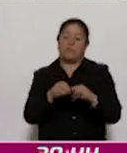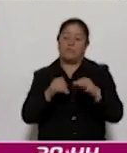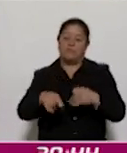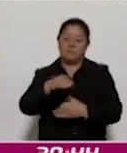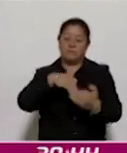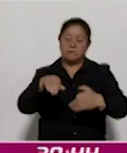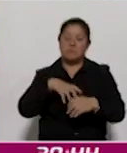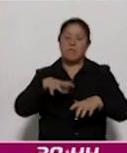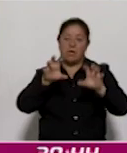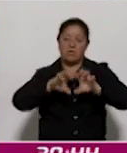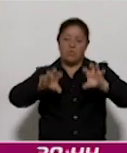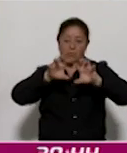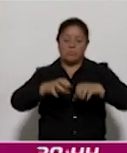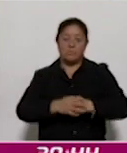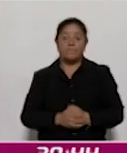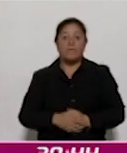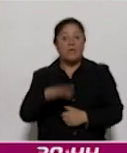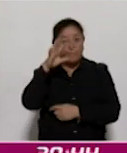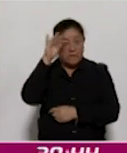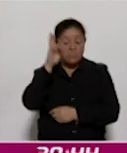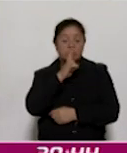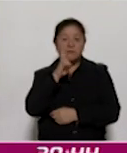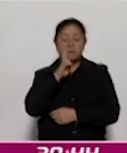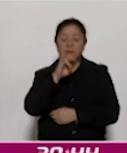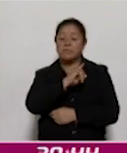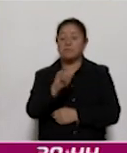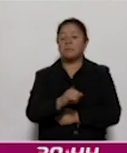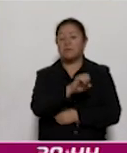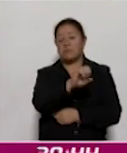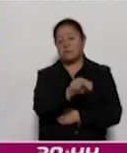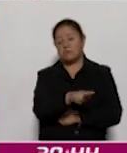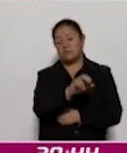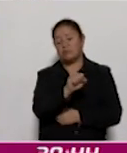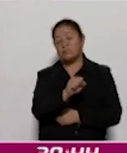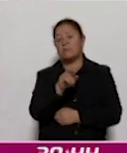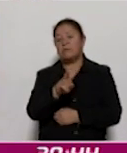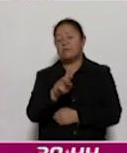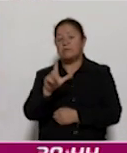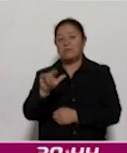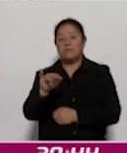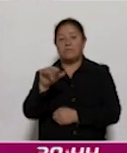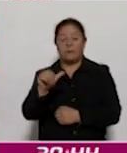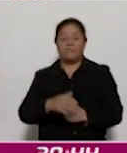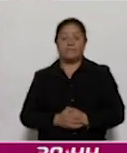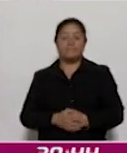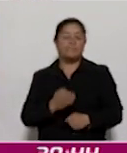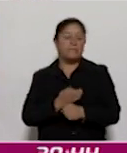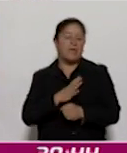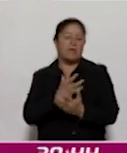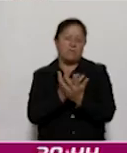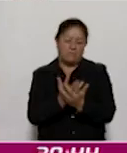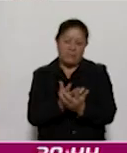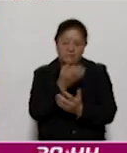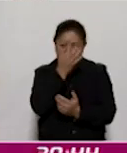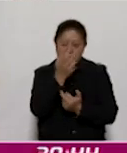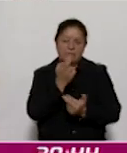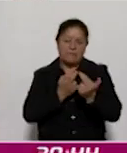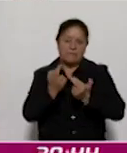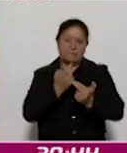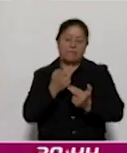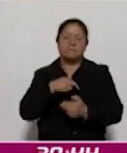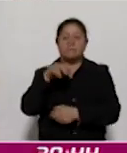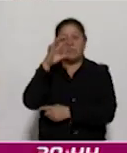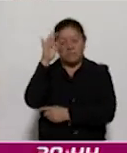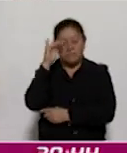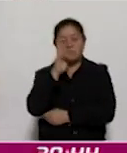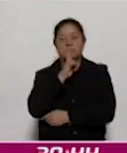equipos de cómputo. Para Coracid Noticias, Jesús Valdés Lima. Es momento de hacer una pausa y enseguida volvemos a